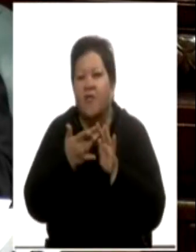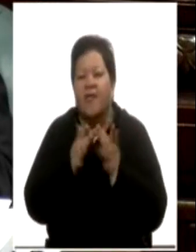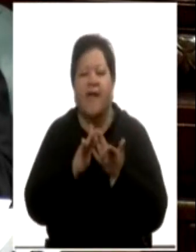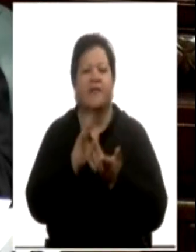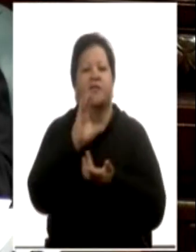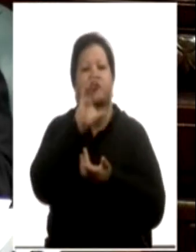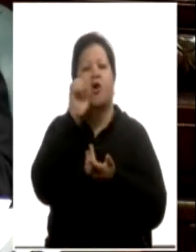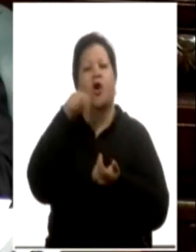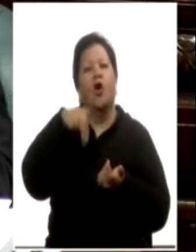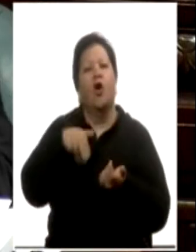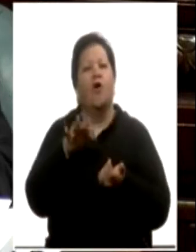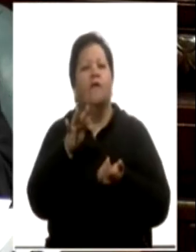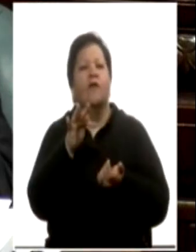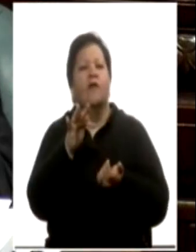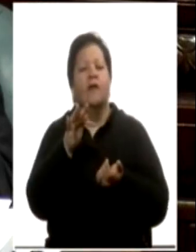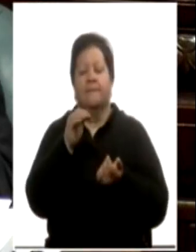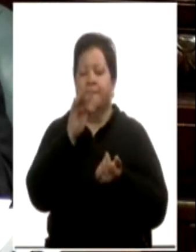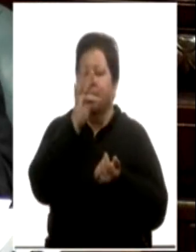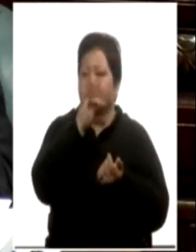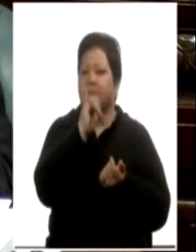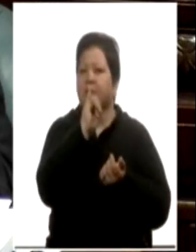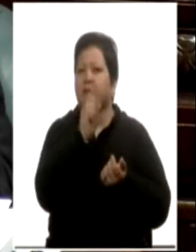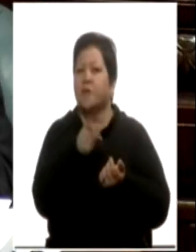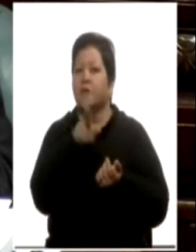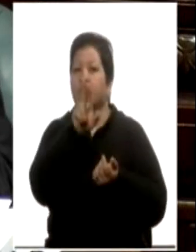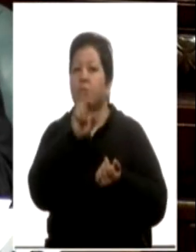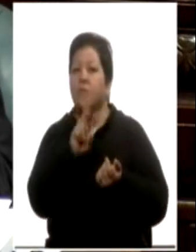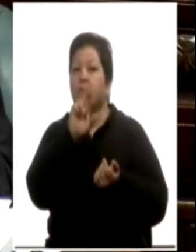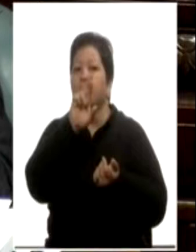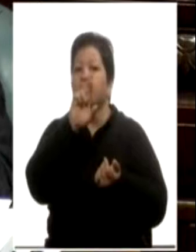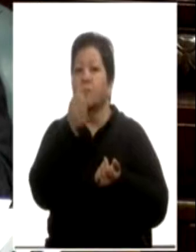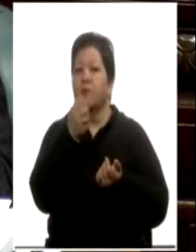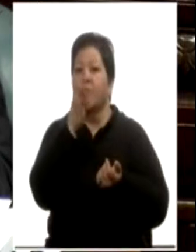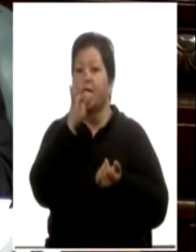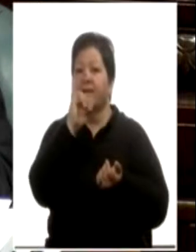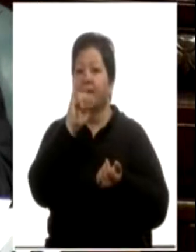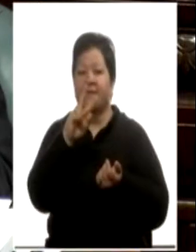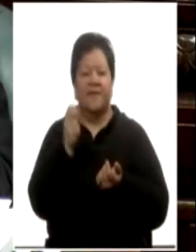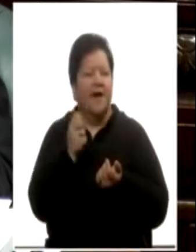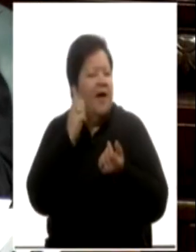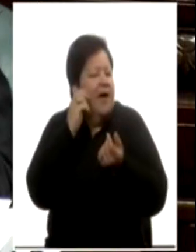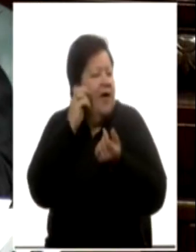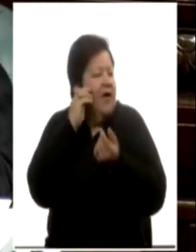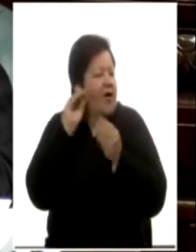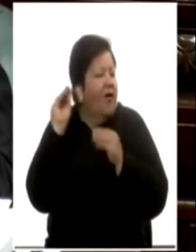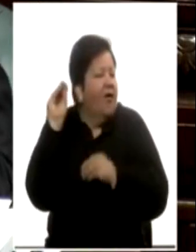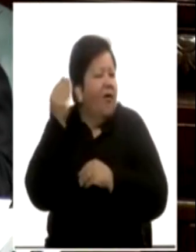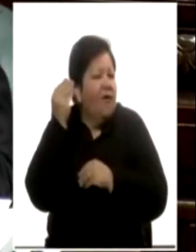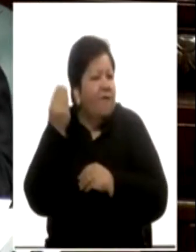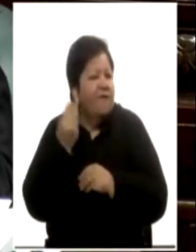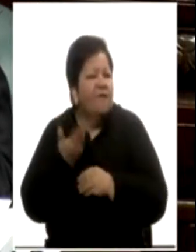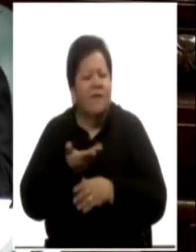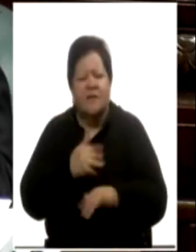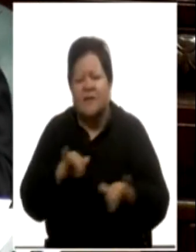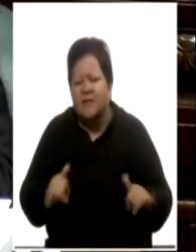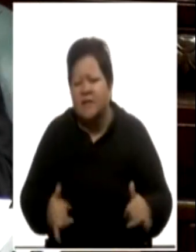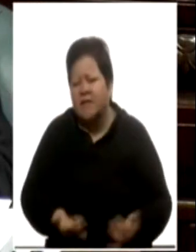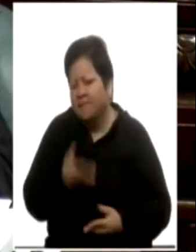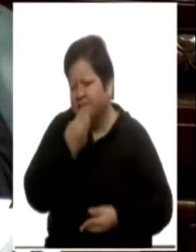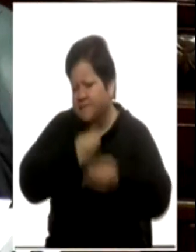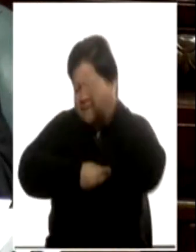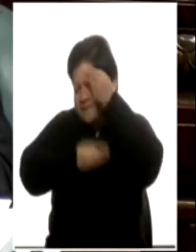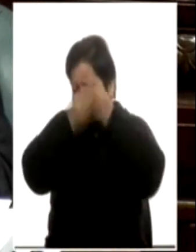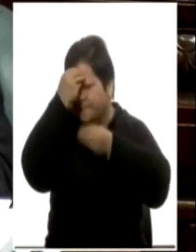figurativa de la cual se fue separando paulatinamente desde muy joven y lo confirma a partir de las